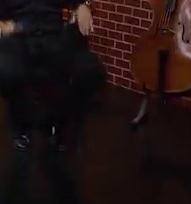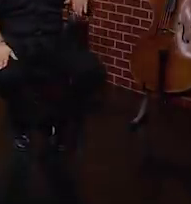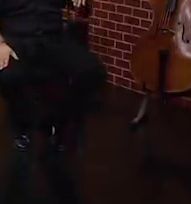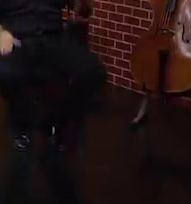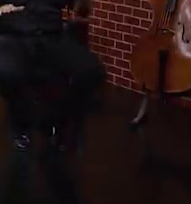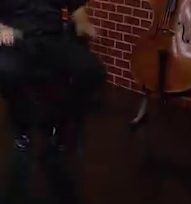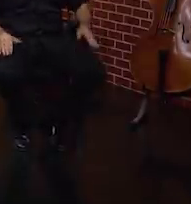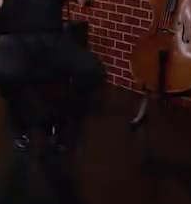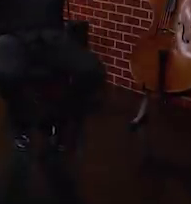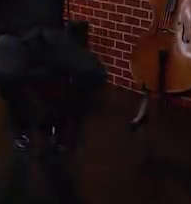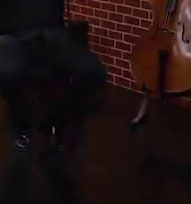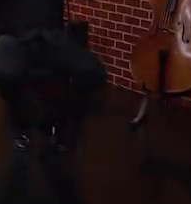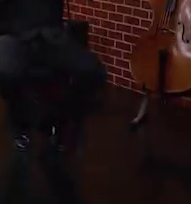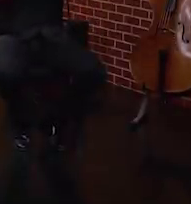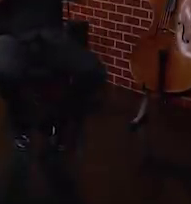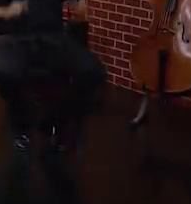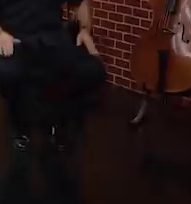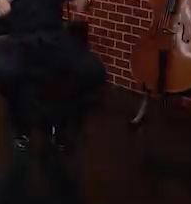¡Ah!